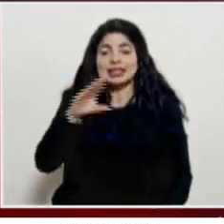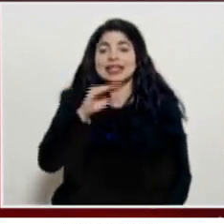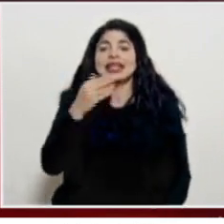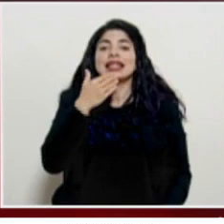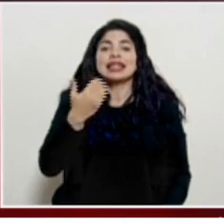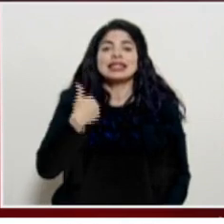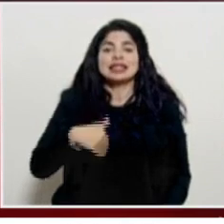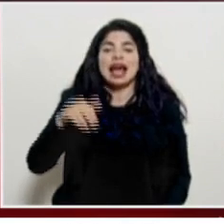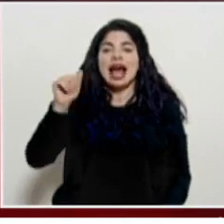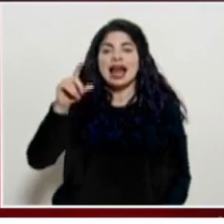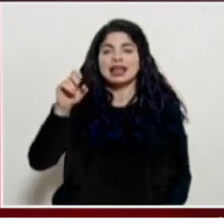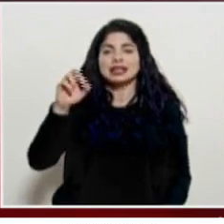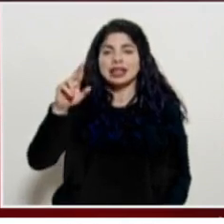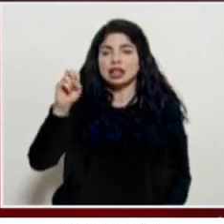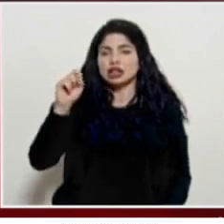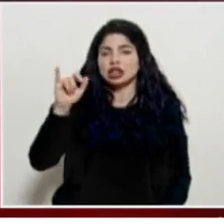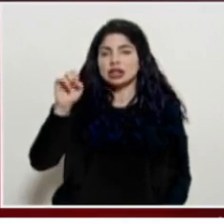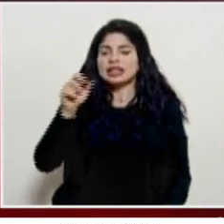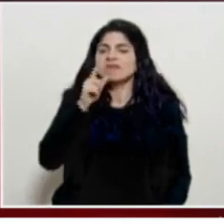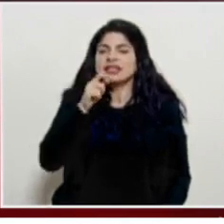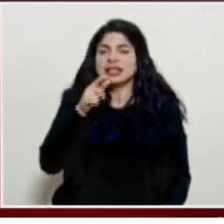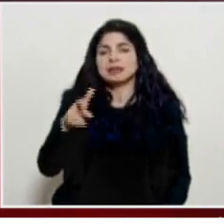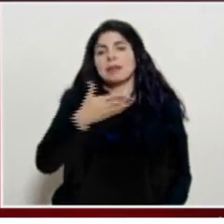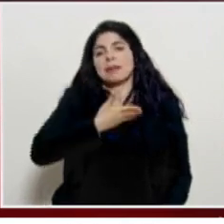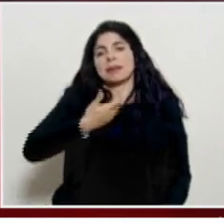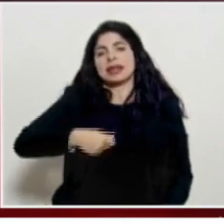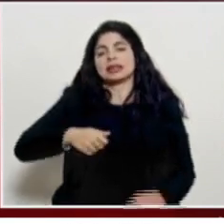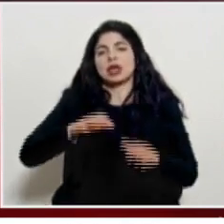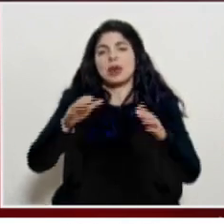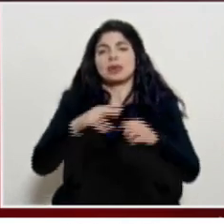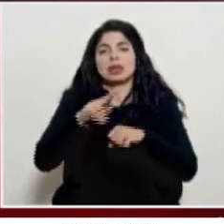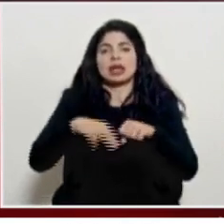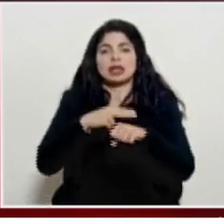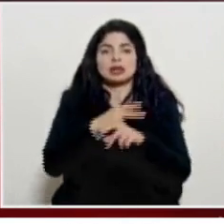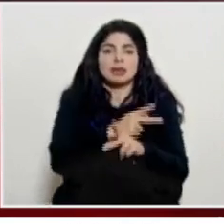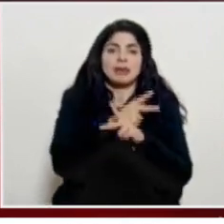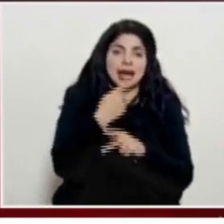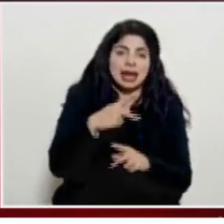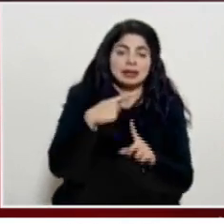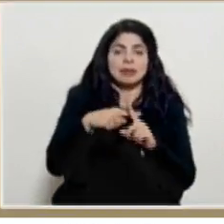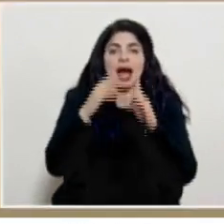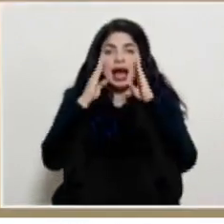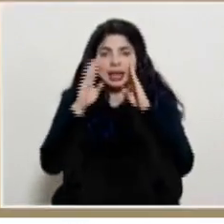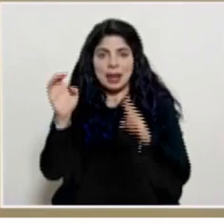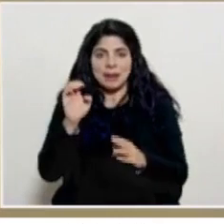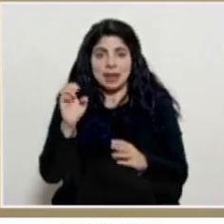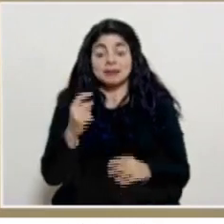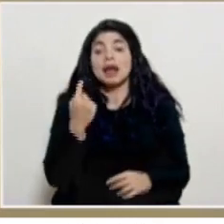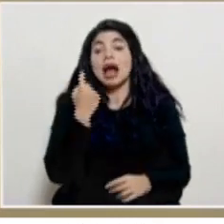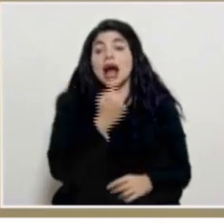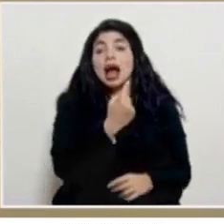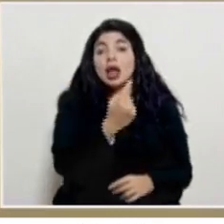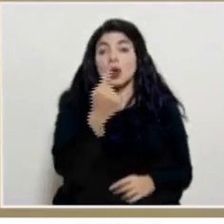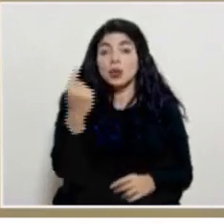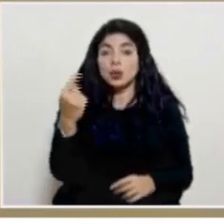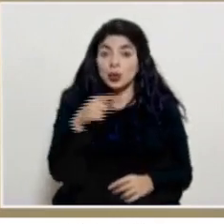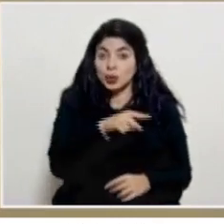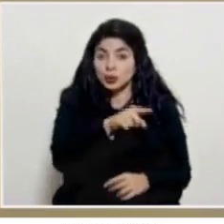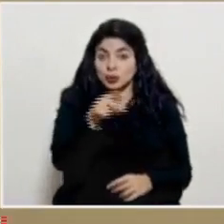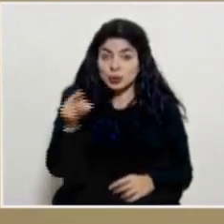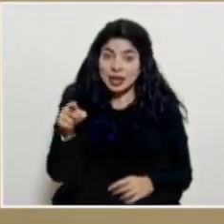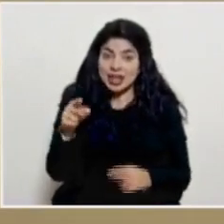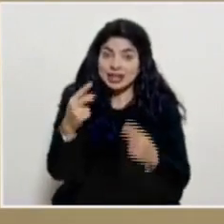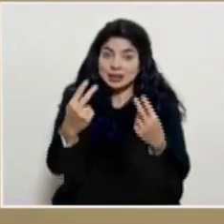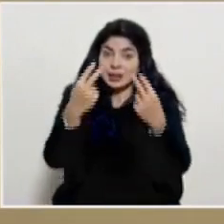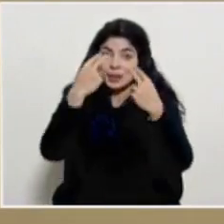Alexander Solis presidente de la Comisión Nacional de Prevención de Riesgos y Atención de Emergencias a cada uno y una de ustedes